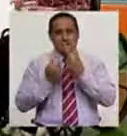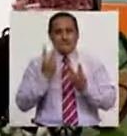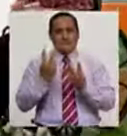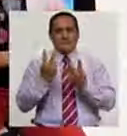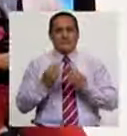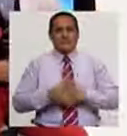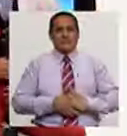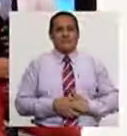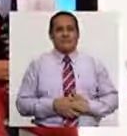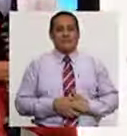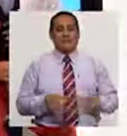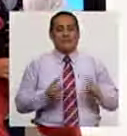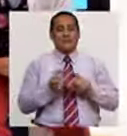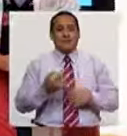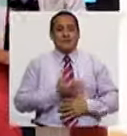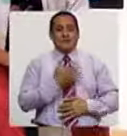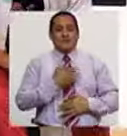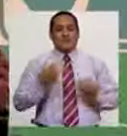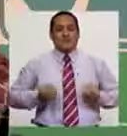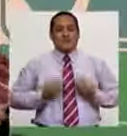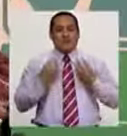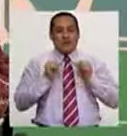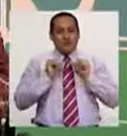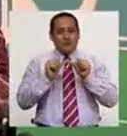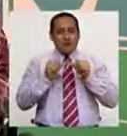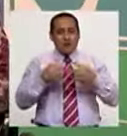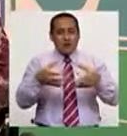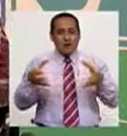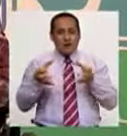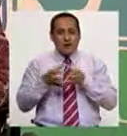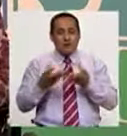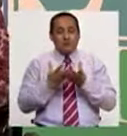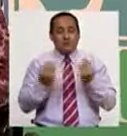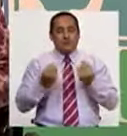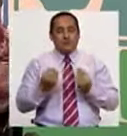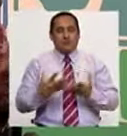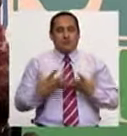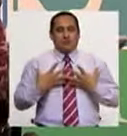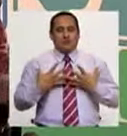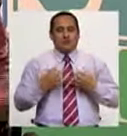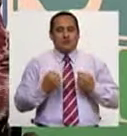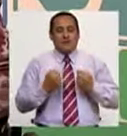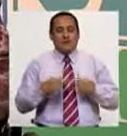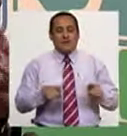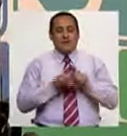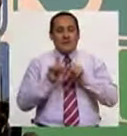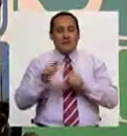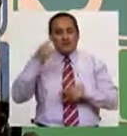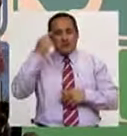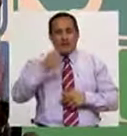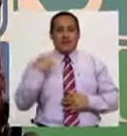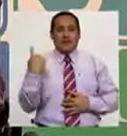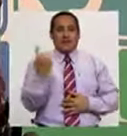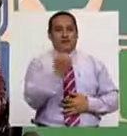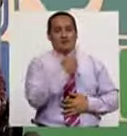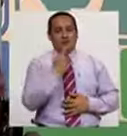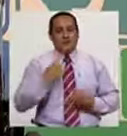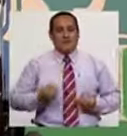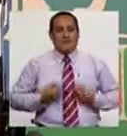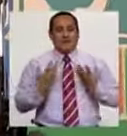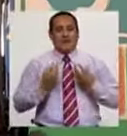Sí, Gracias. Yo de verdad me siento muy feliz. Sigan con esto. Tienen una energía, pero tremenda. Yo creo que todo el sed se llenó de su energía. Se va